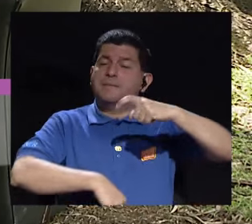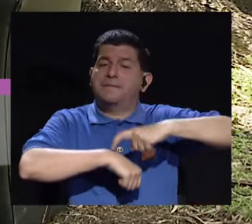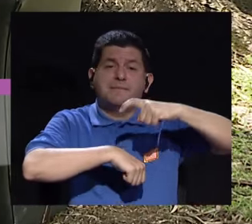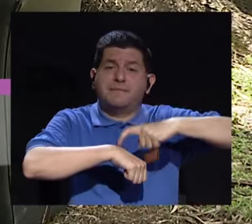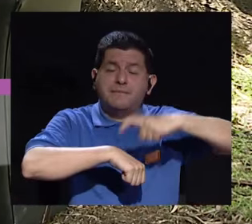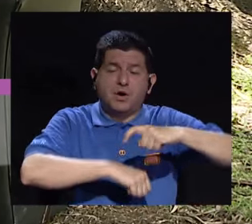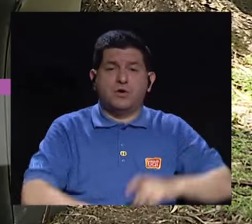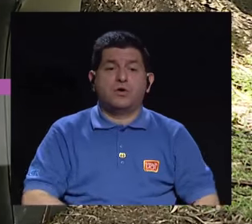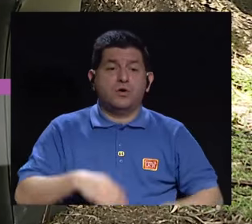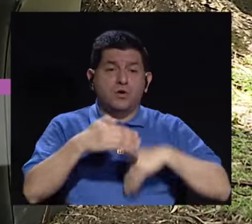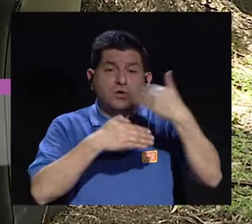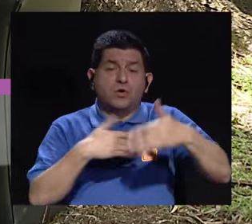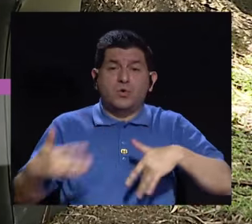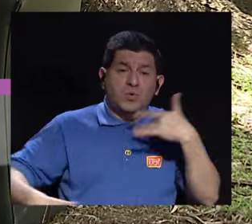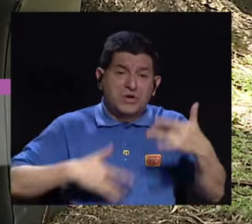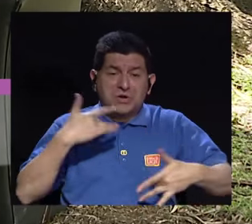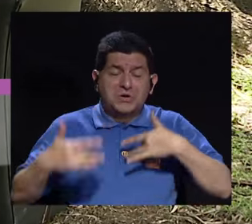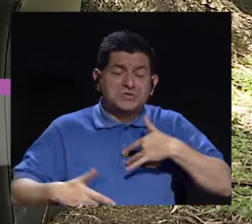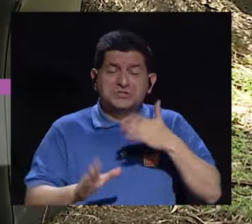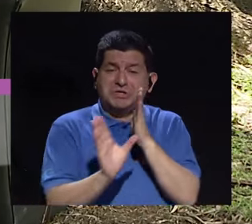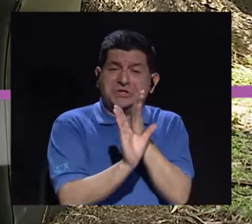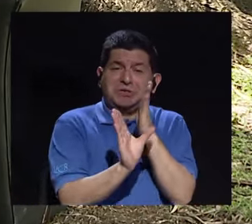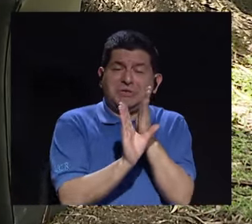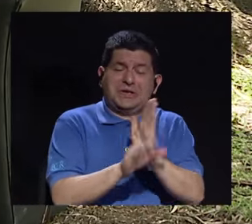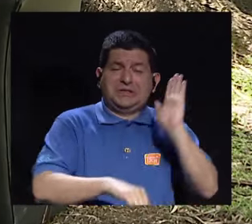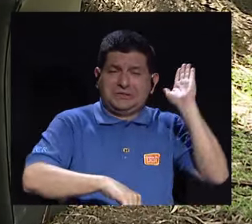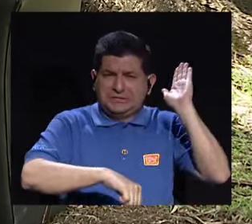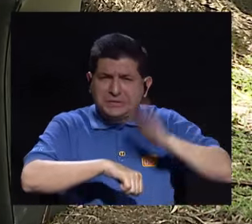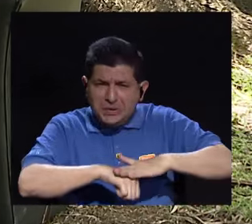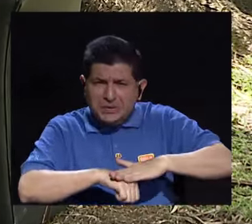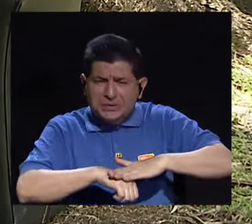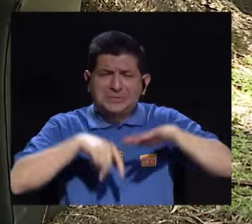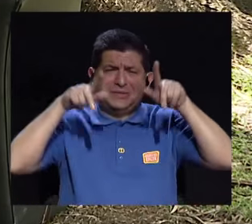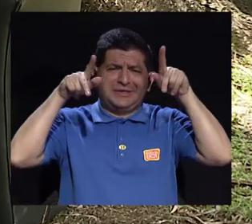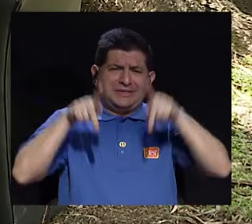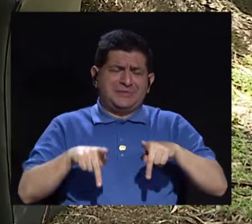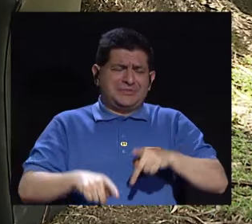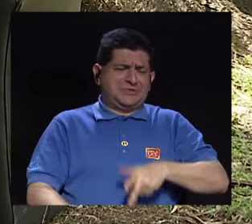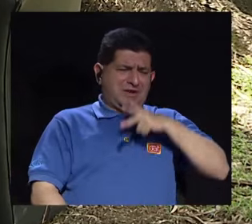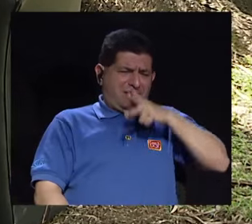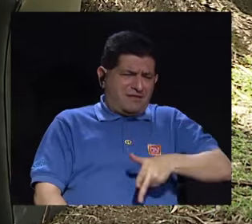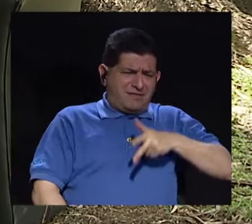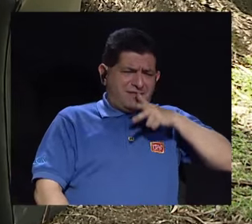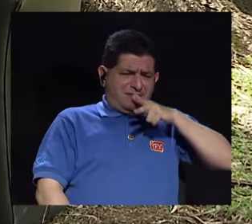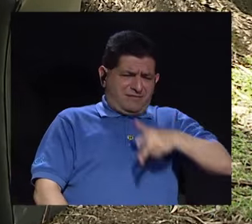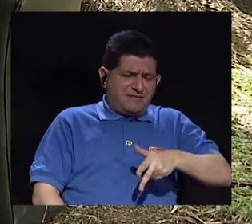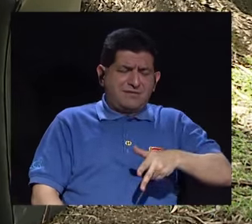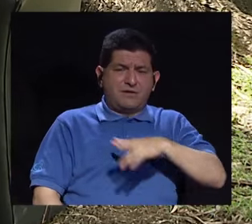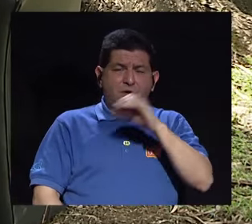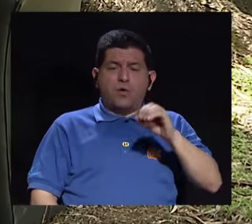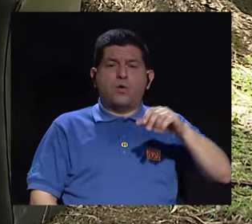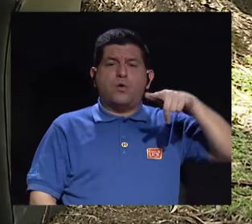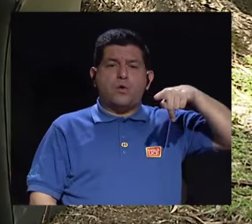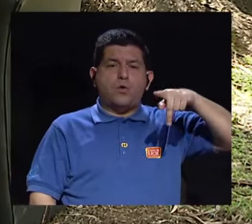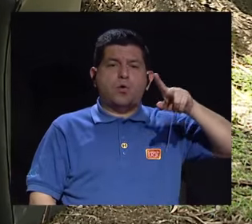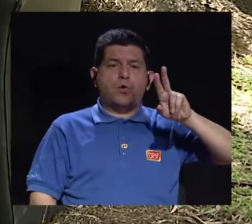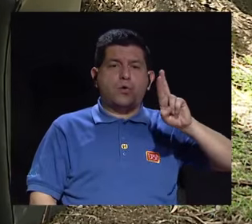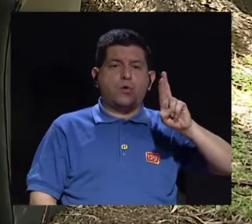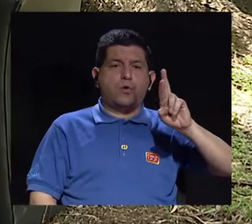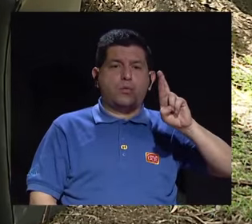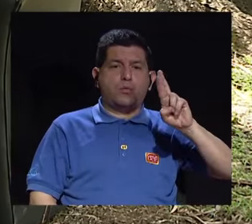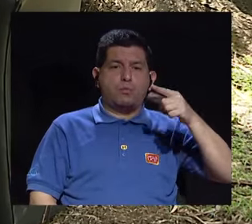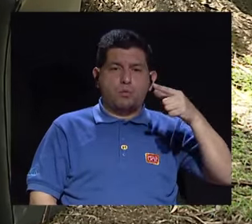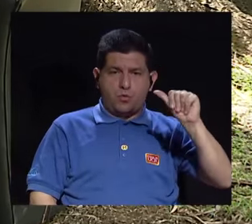en escaso tiempo, luego con un sentimiento psicológico de culpabilidad y la persona vomita o se purga con